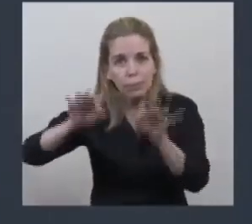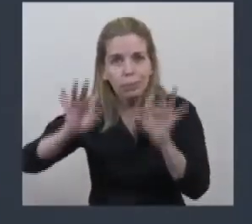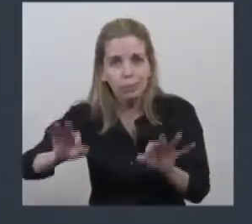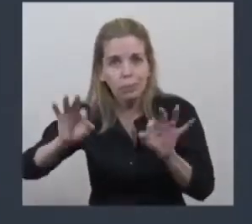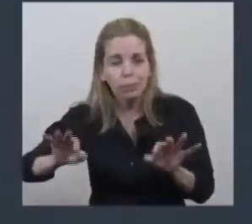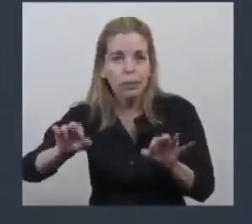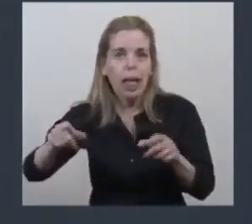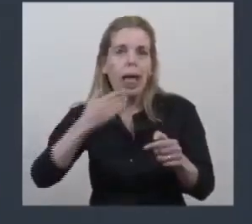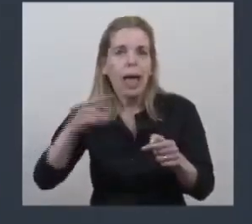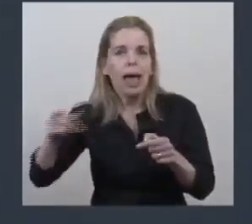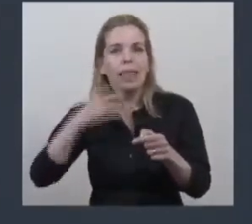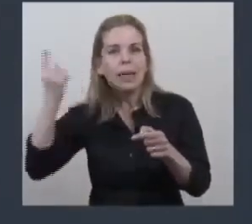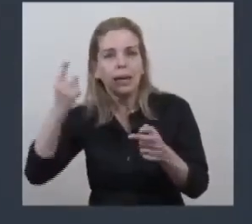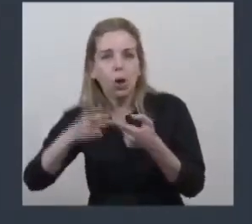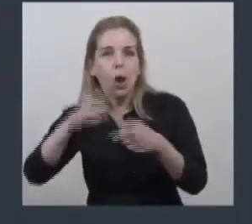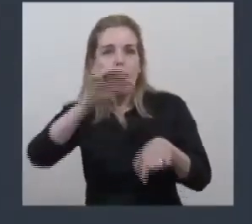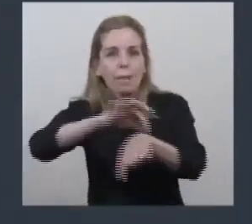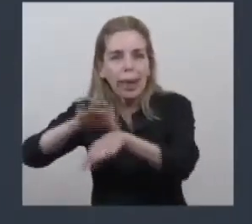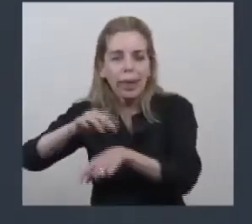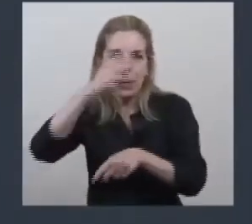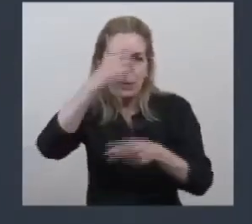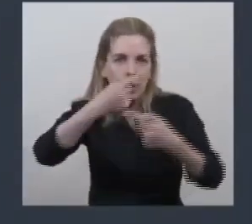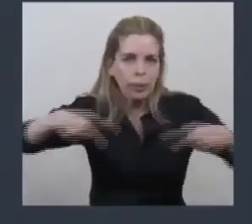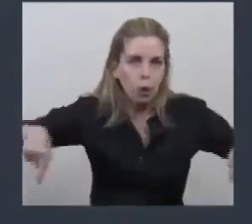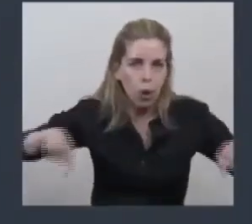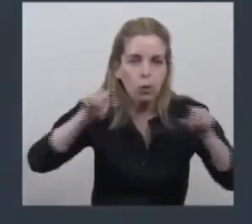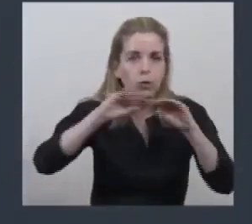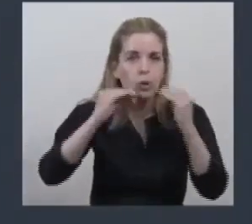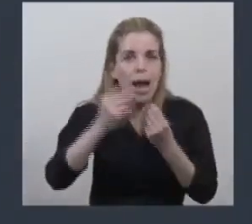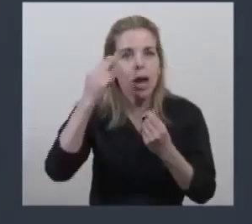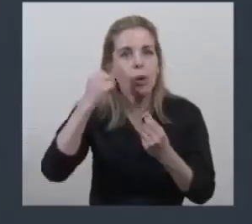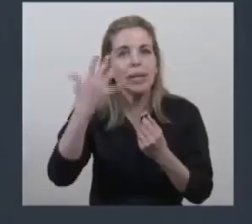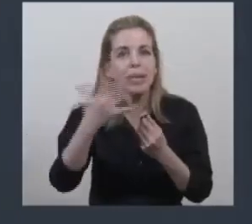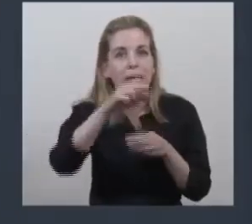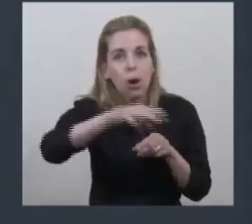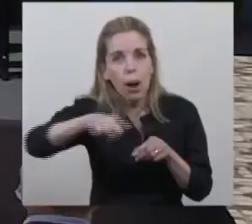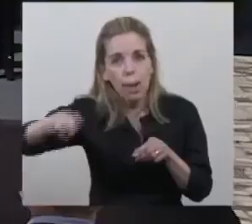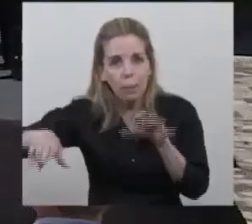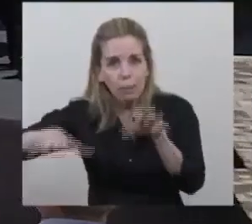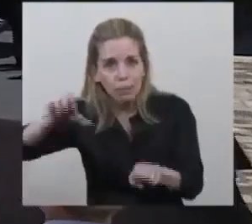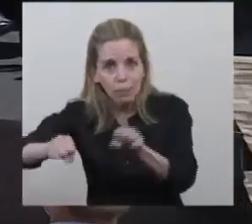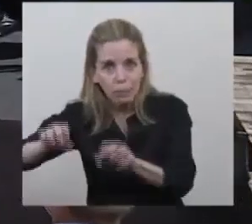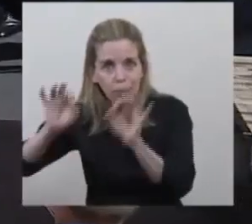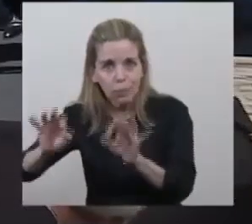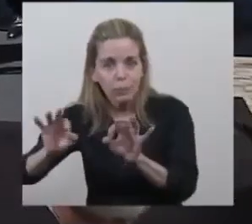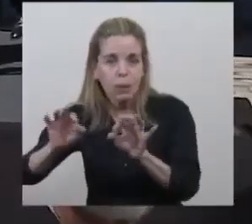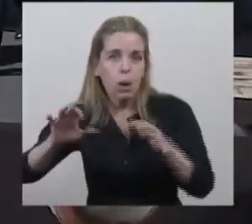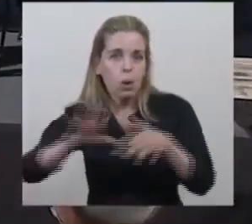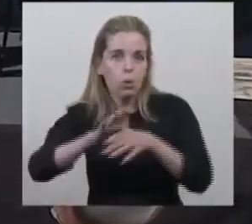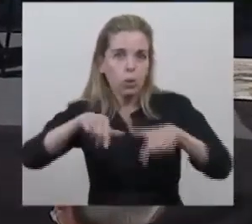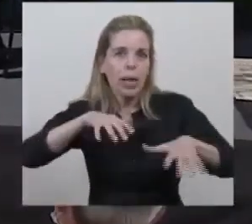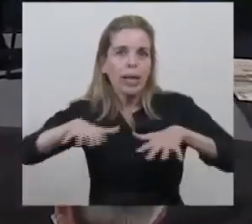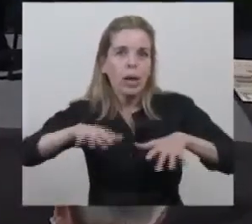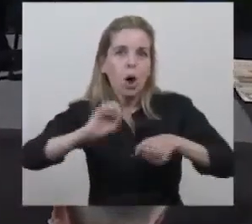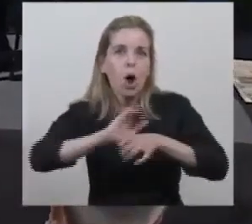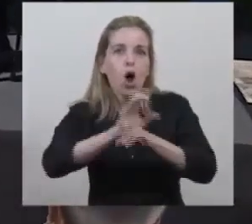la directora, por todo el personal, 95 camas ocupadas en el medio de una pandemia imposible en todo el